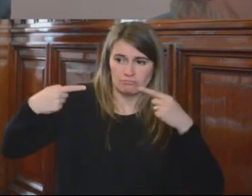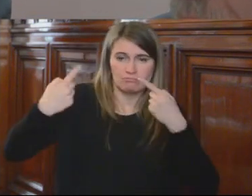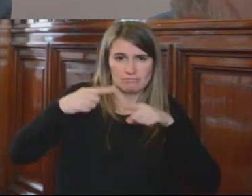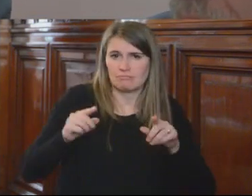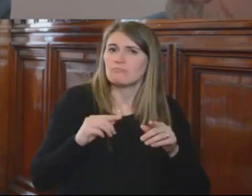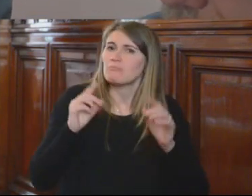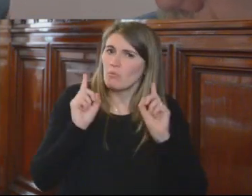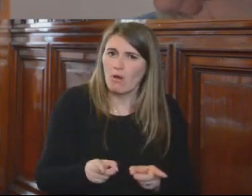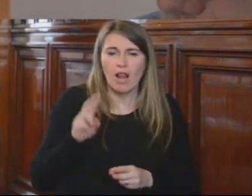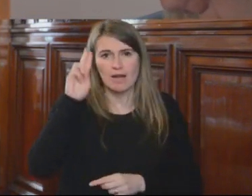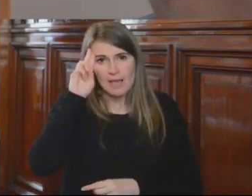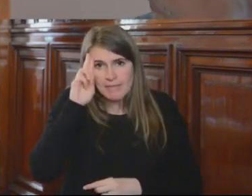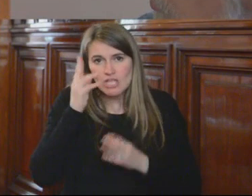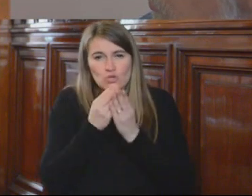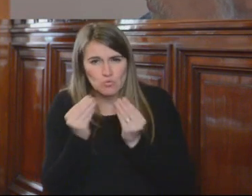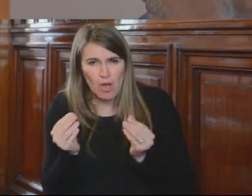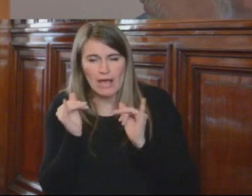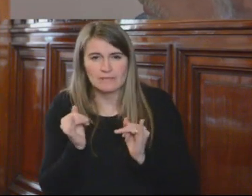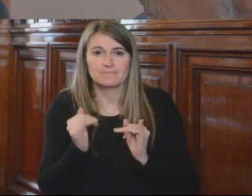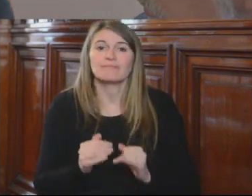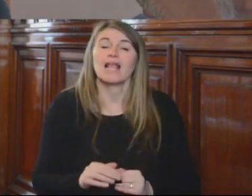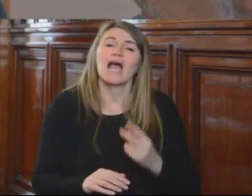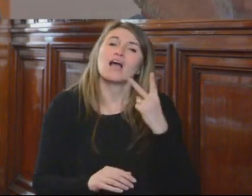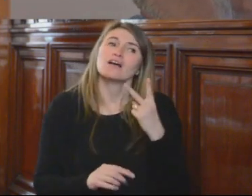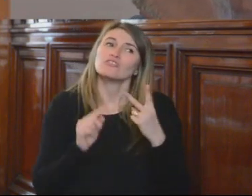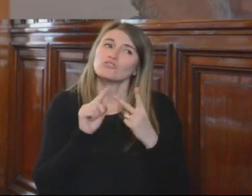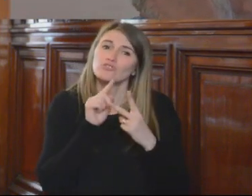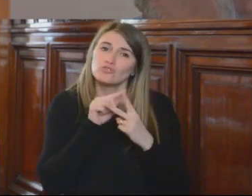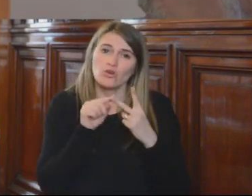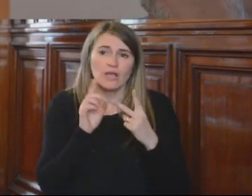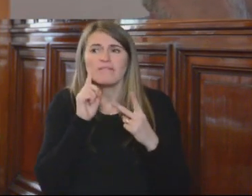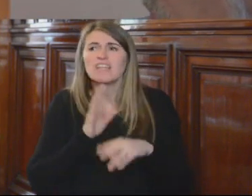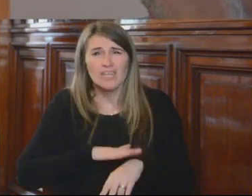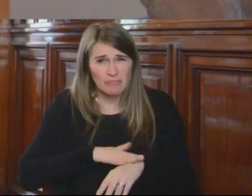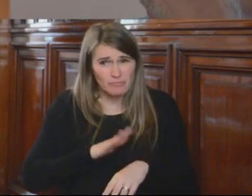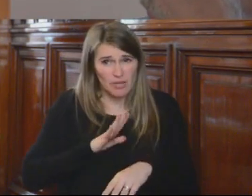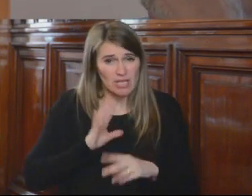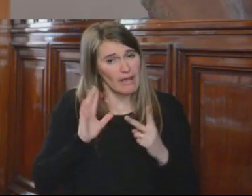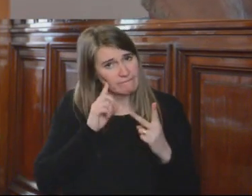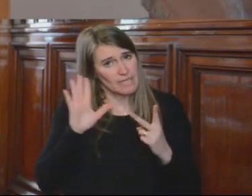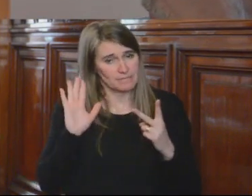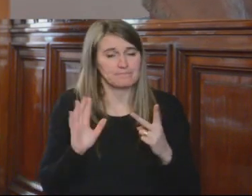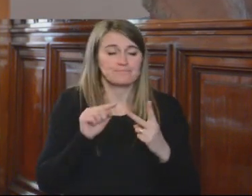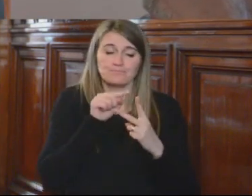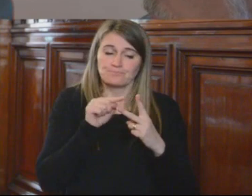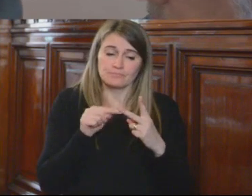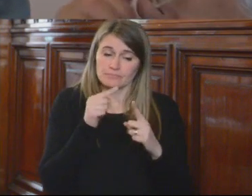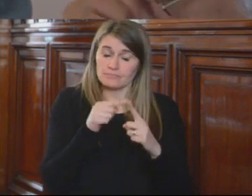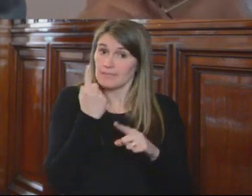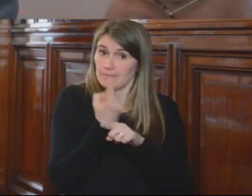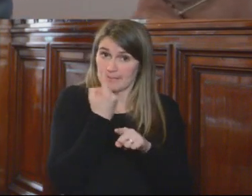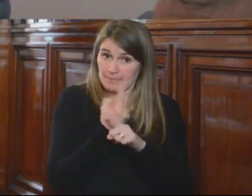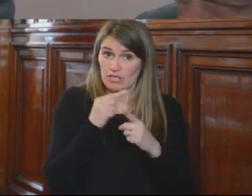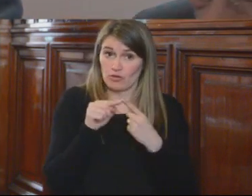dos, pequeñas cuestiones, si hay tiempo. Una primera era esa cuestión